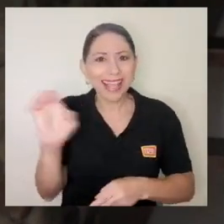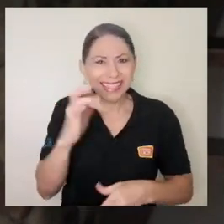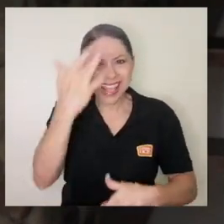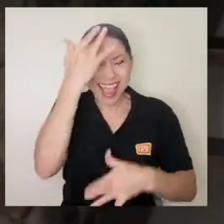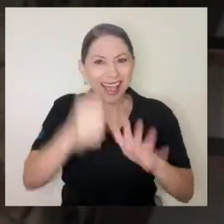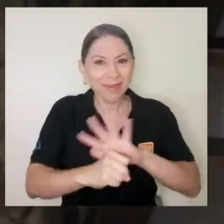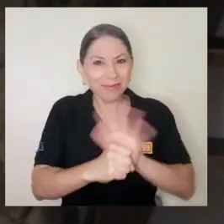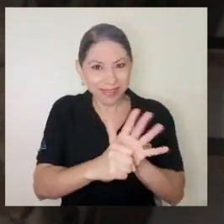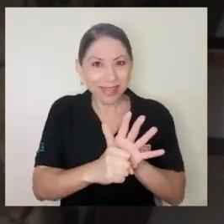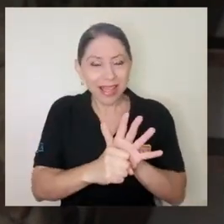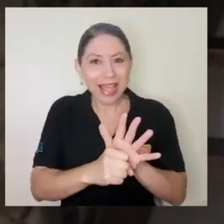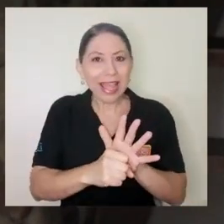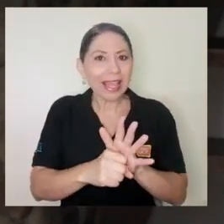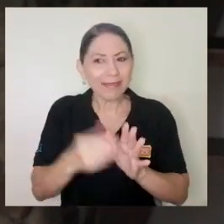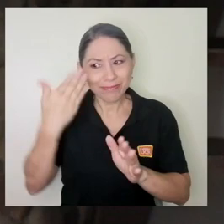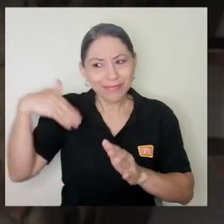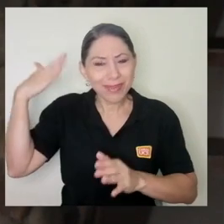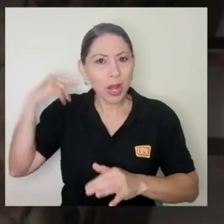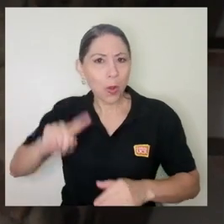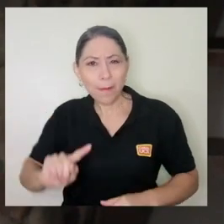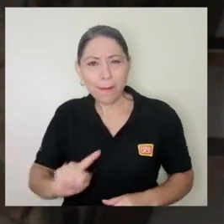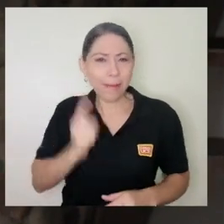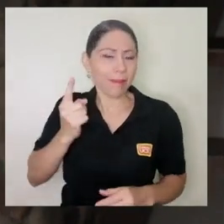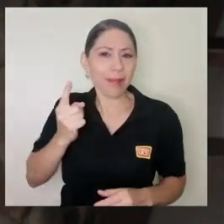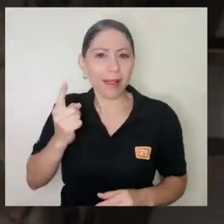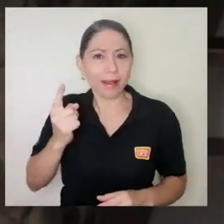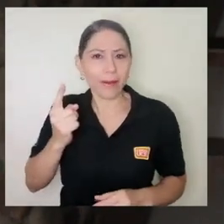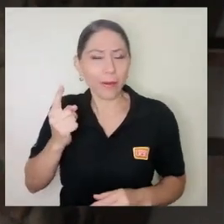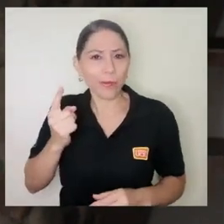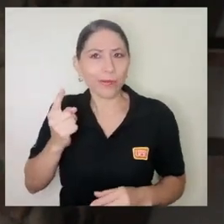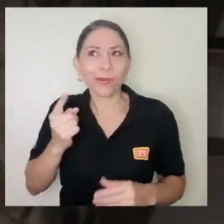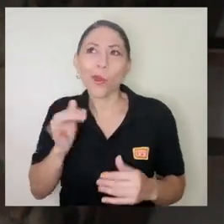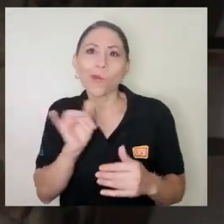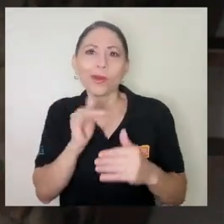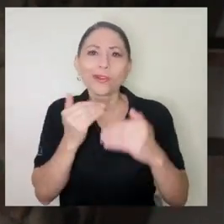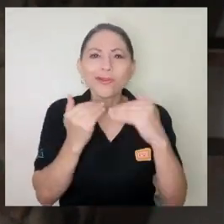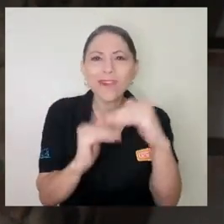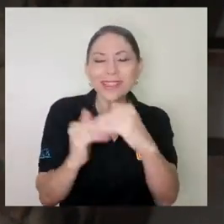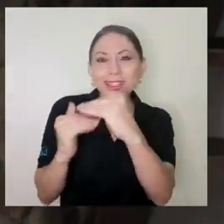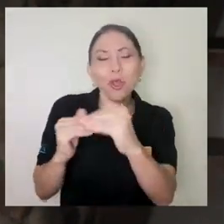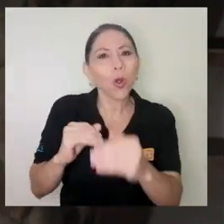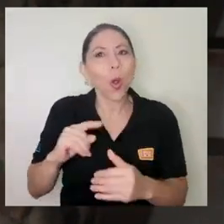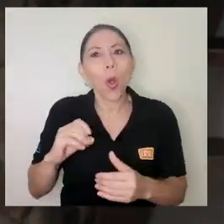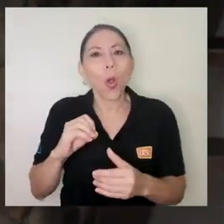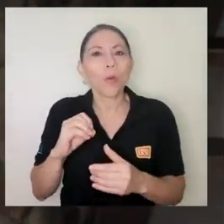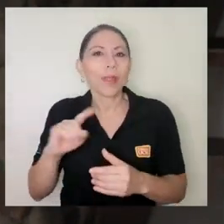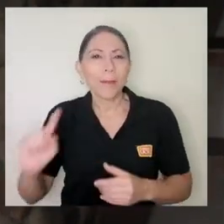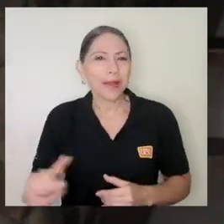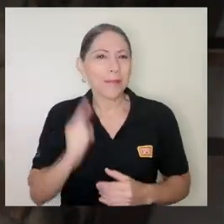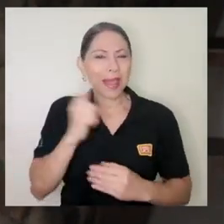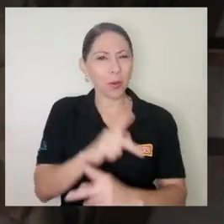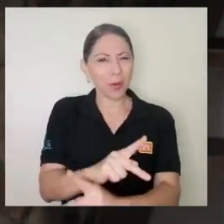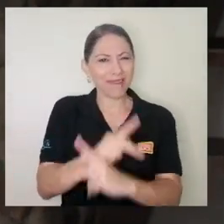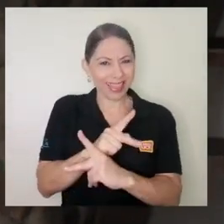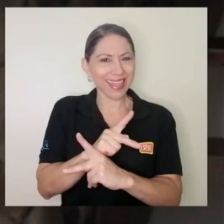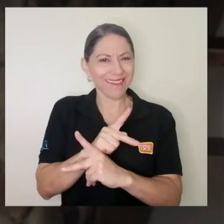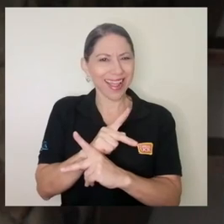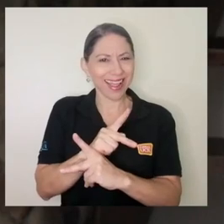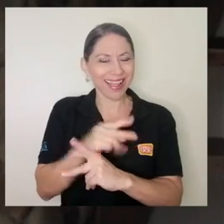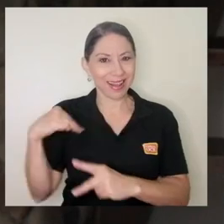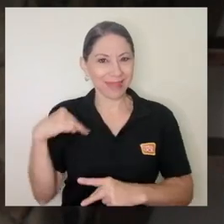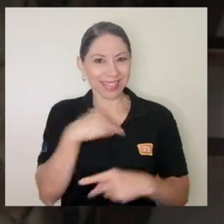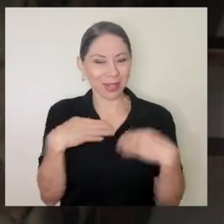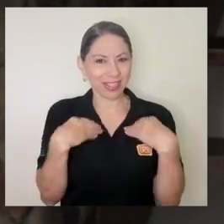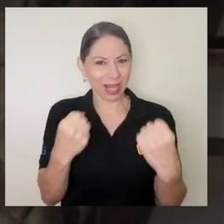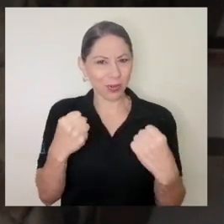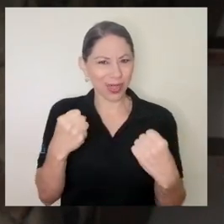las primeras medidas de digamos que de restricción o preventivas que tomó el ministerio de salud fueron el 16 de marzo